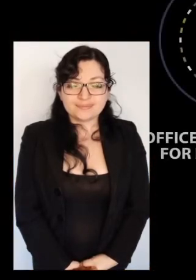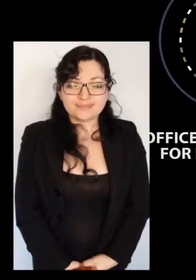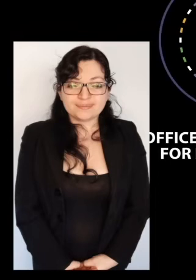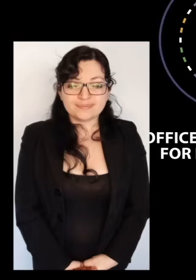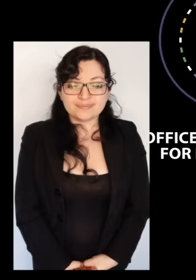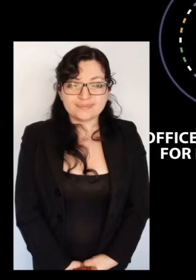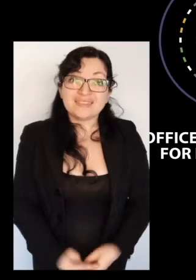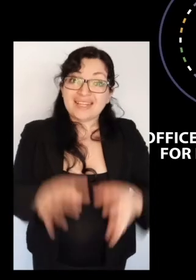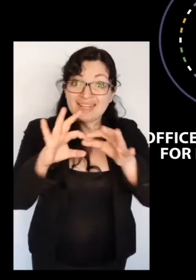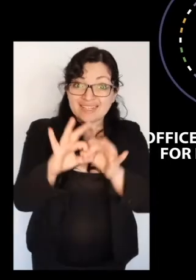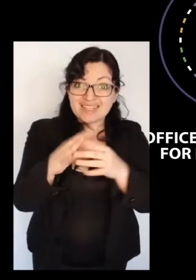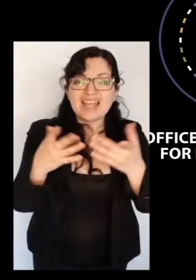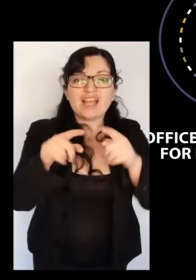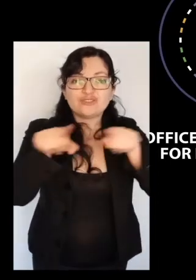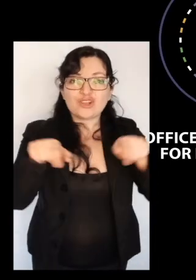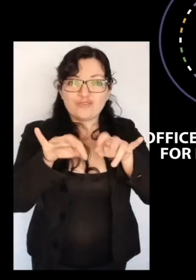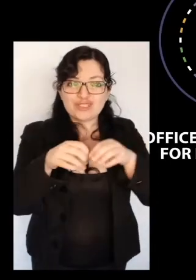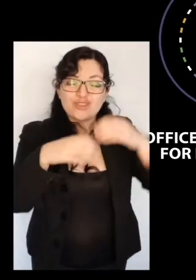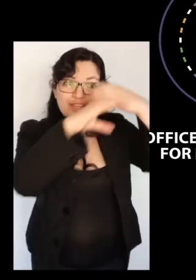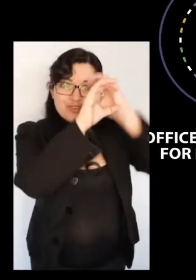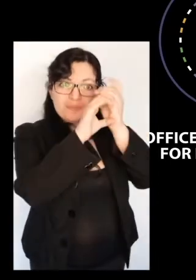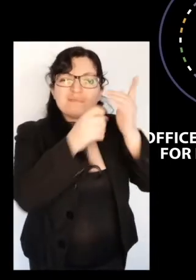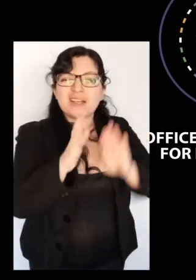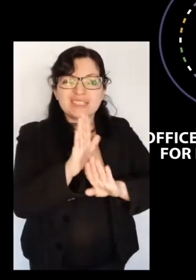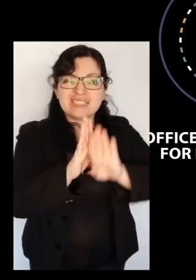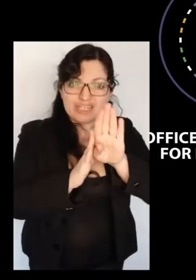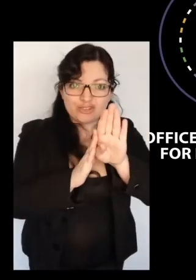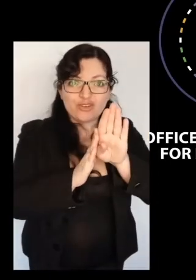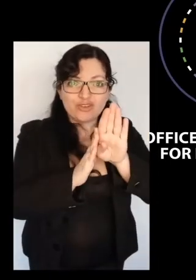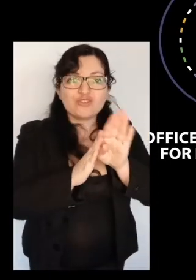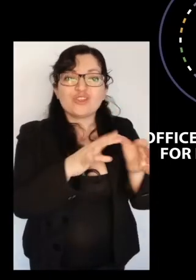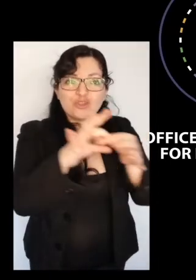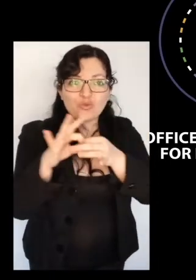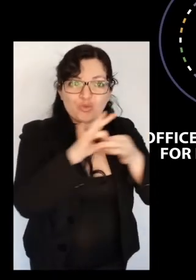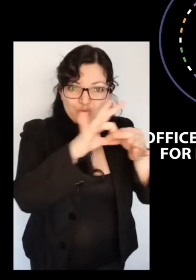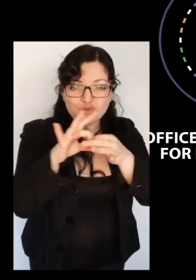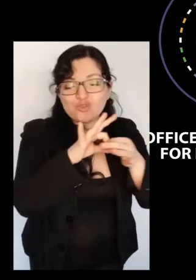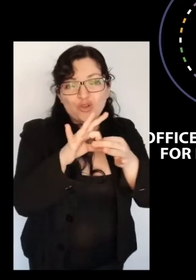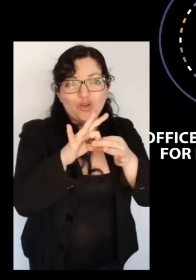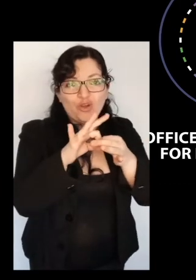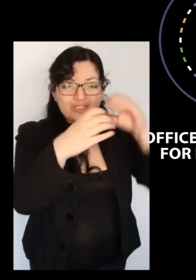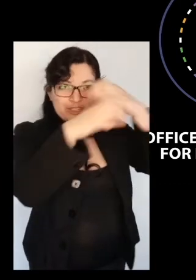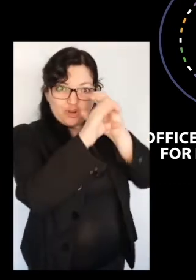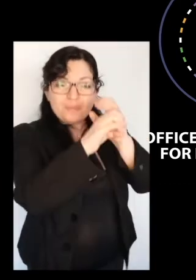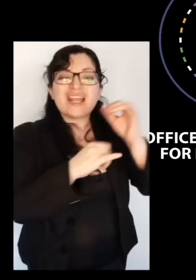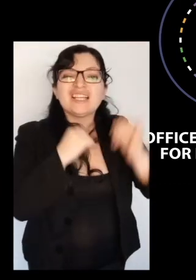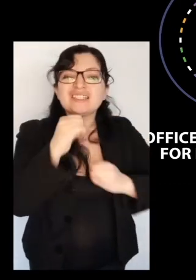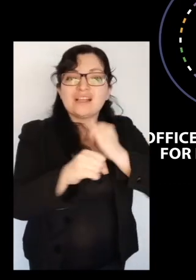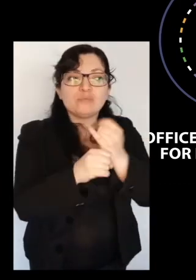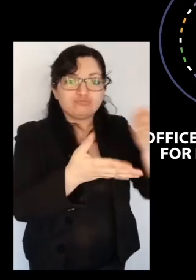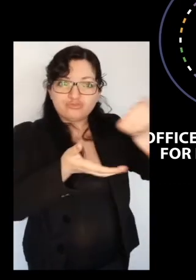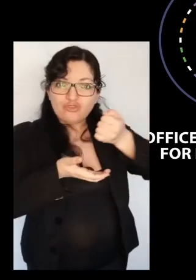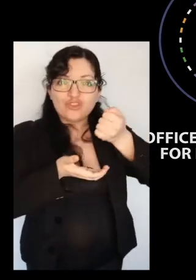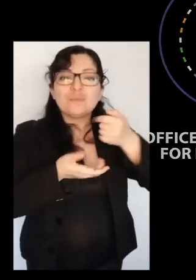Agradecemos a la Oficina de Astronomía para el Desarrollo de la Unión Astronómica Internacional por los fondos otorgados para la